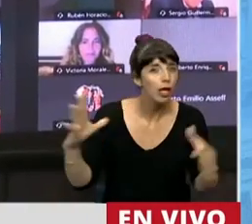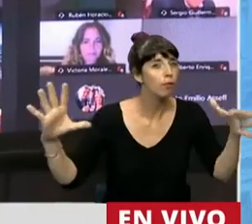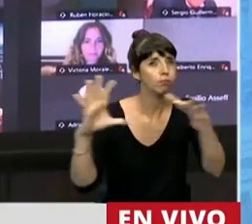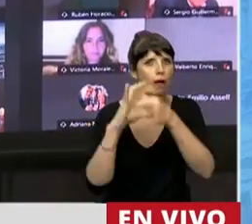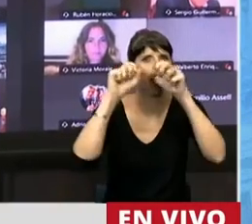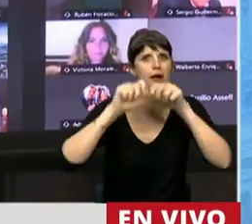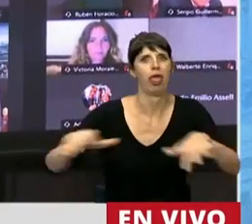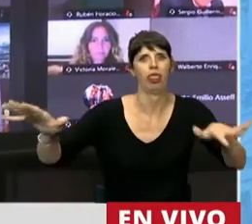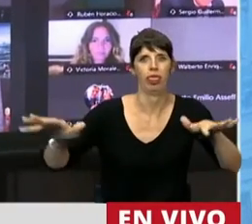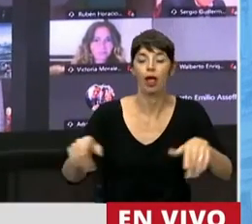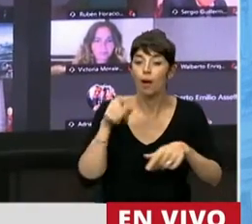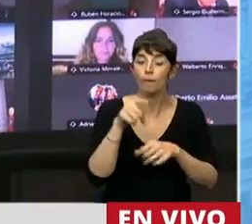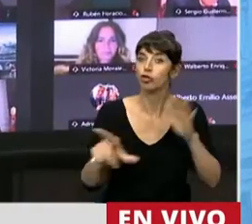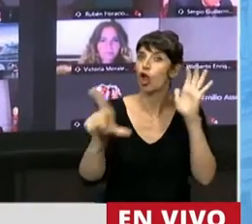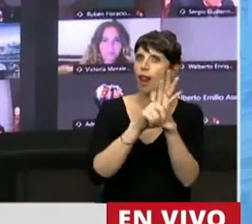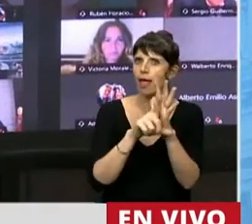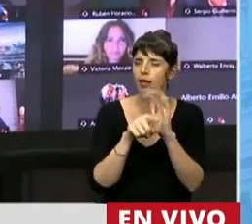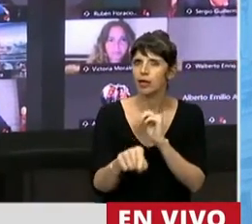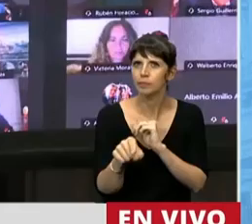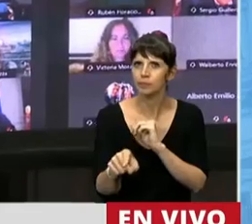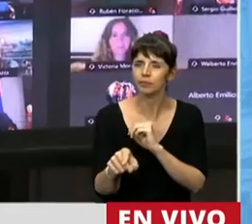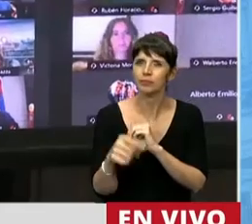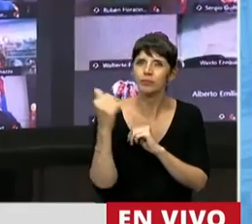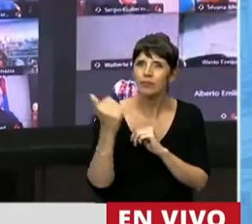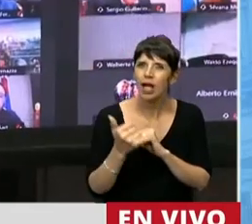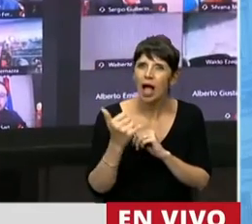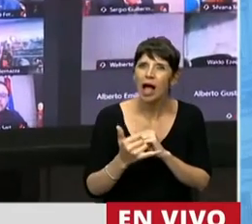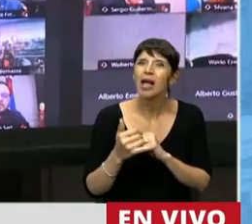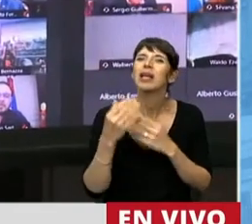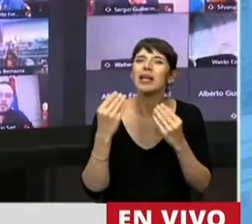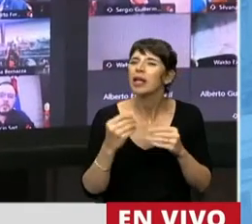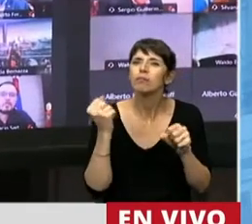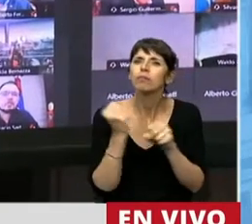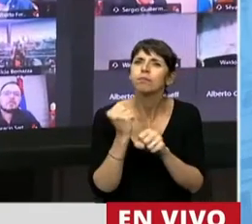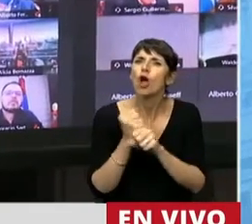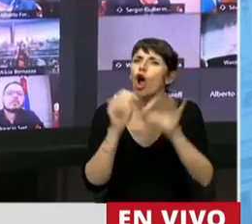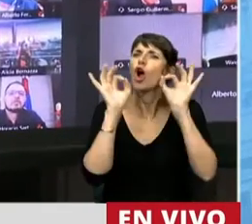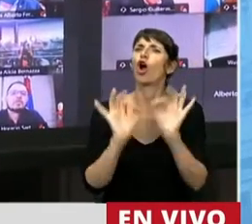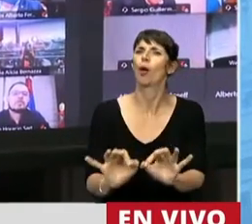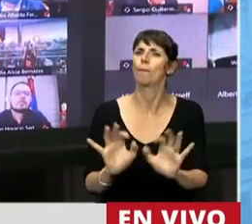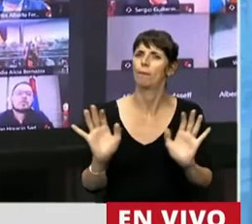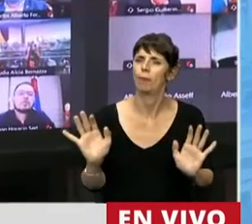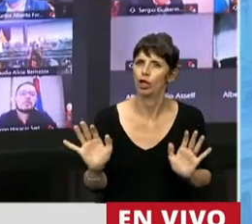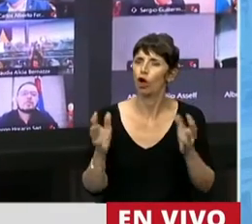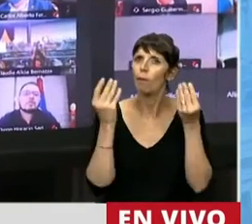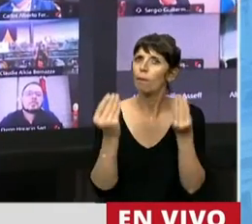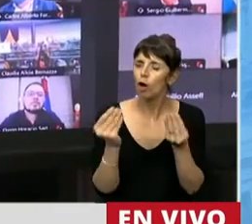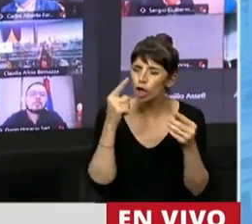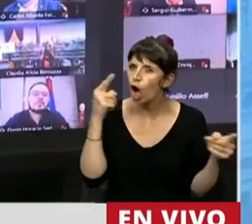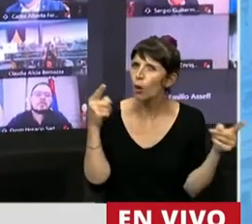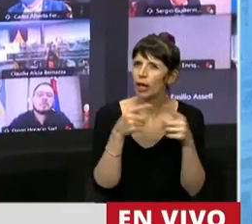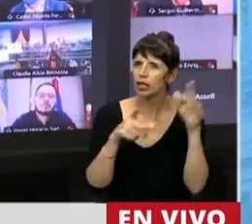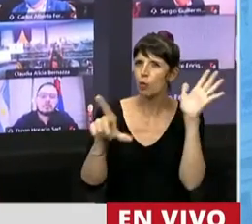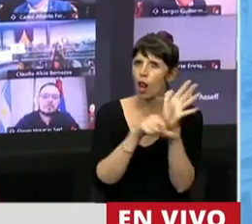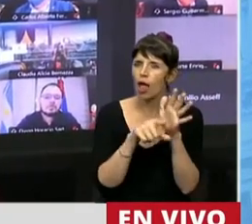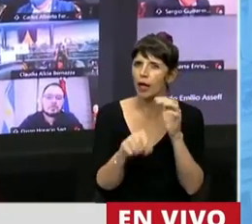eso esta ley tiene una fuerte configuración integral, porque el objetivo de esta ley, lo que